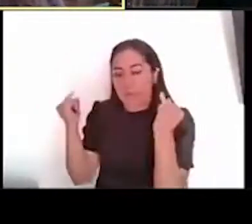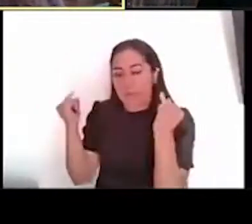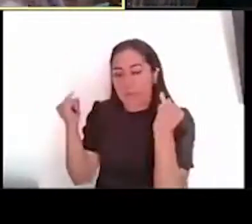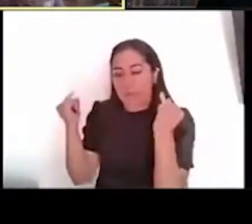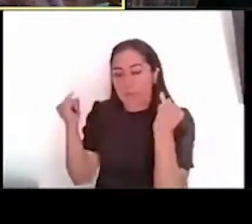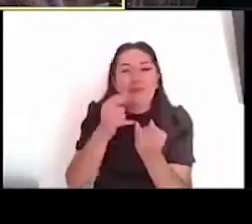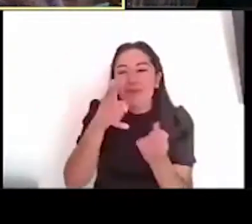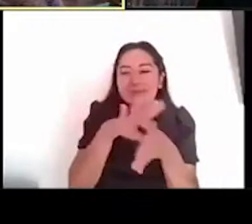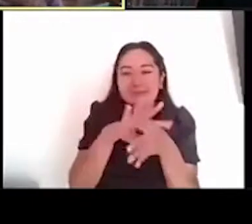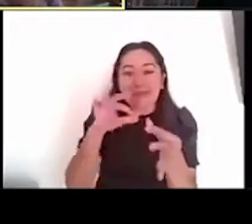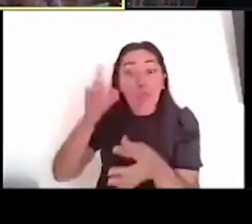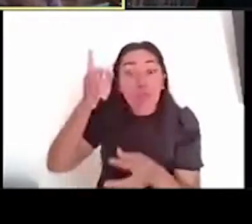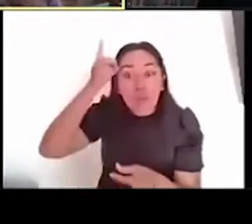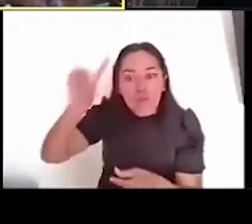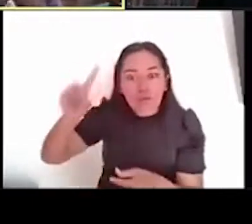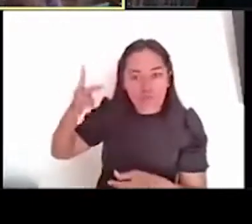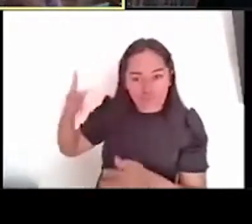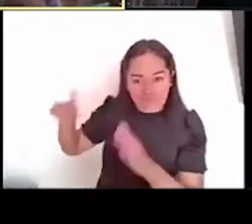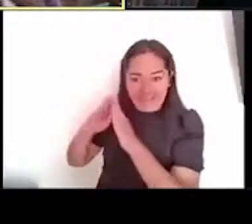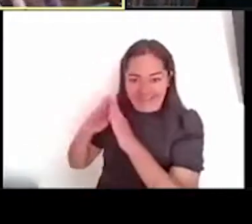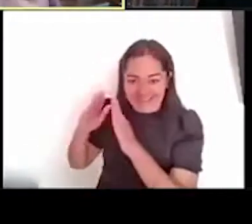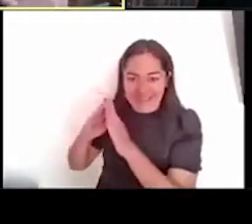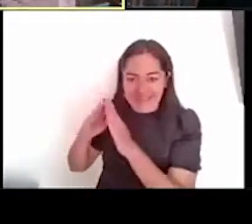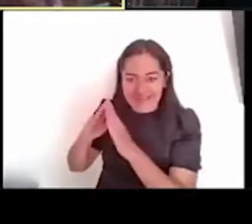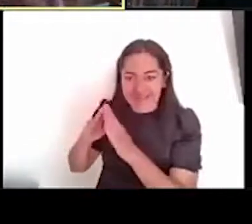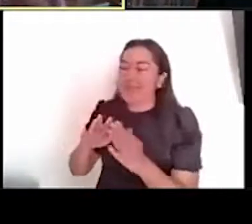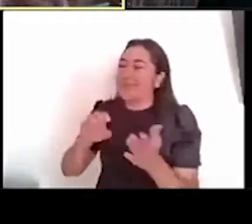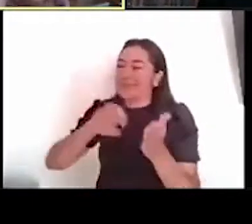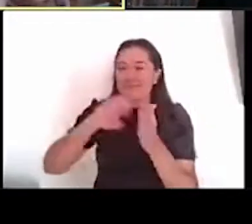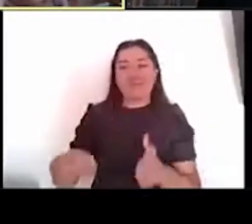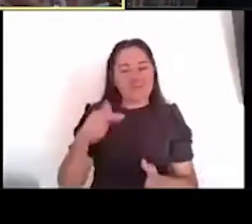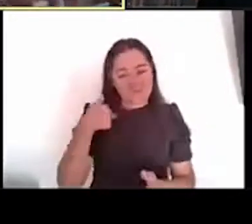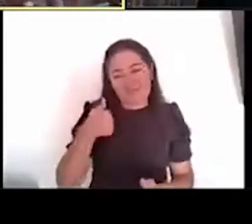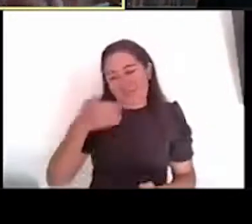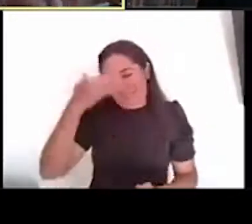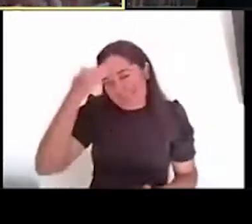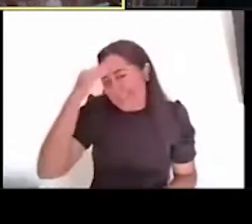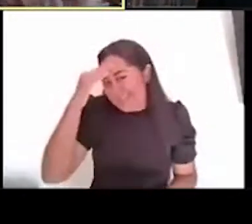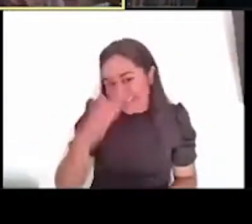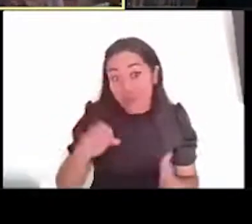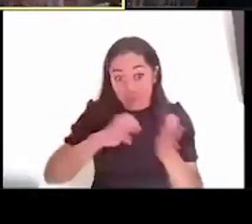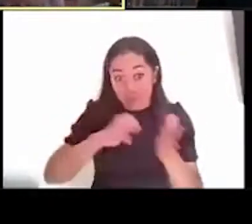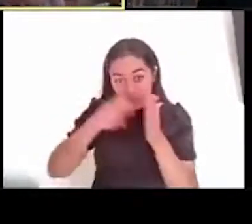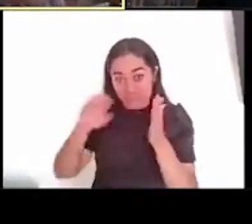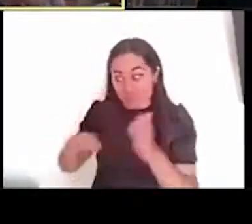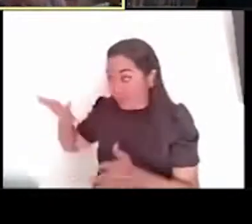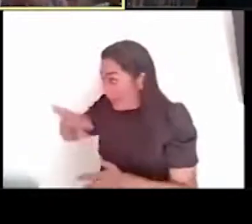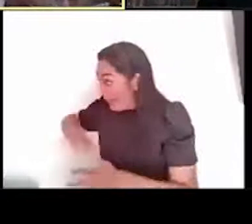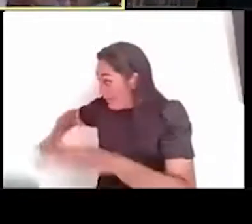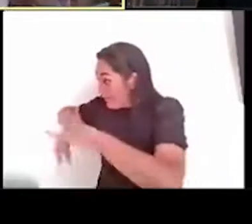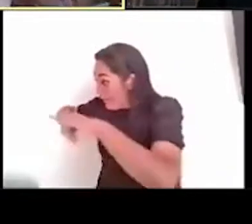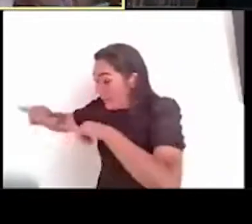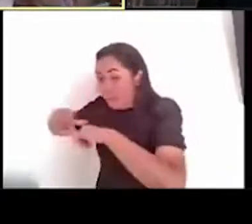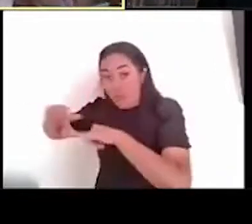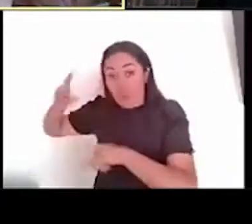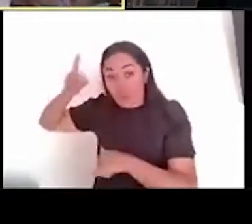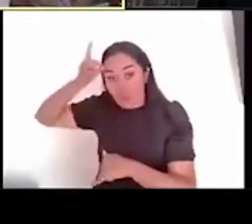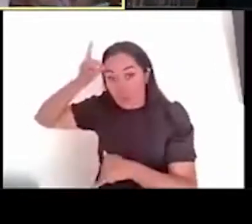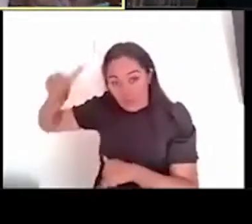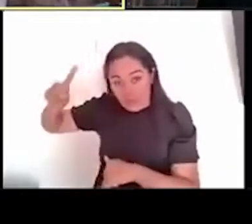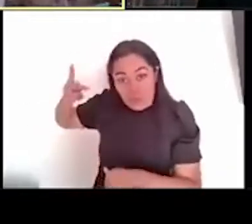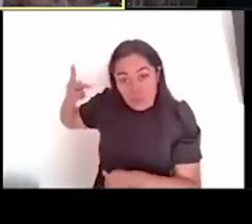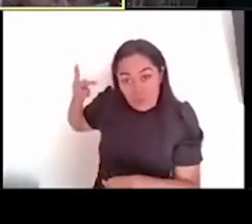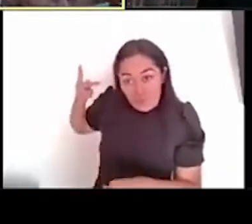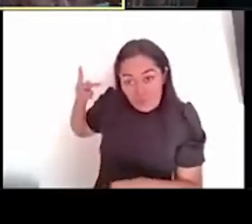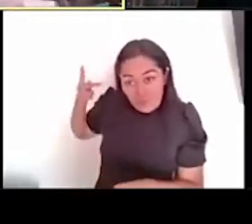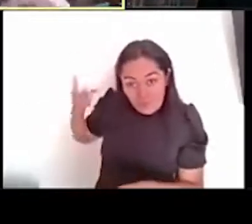yo sé lo que implica que si tú eres un propietario privado y encuentras vestigios